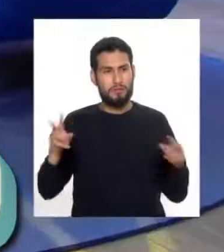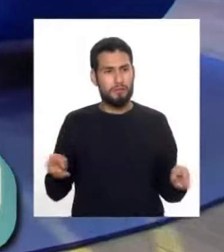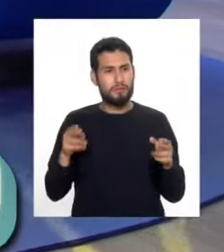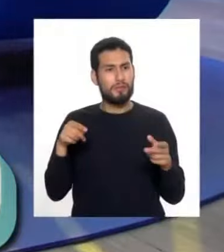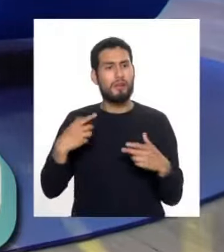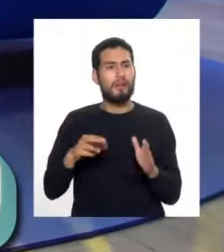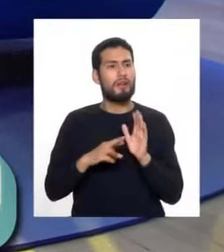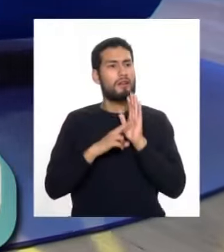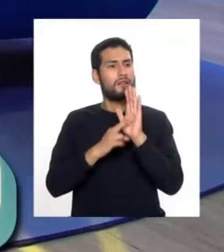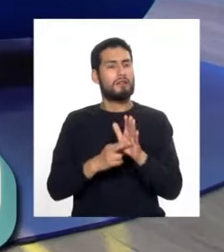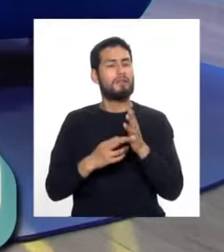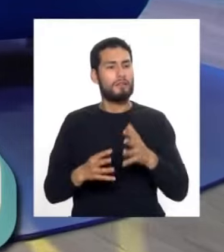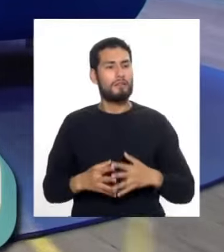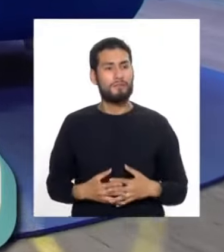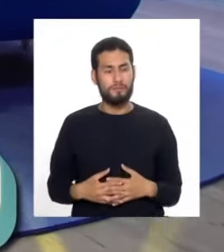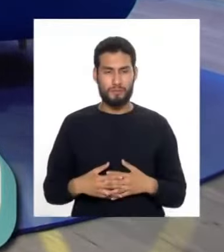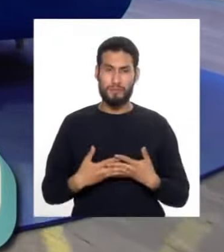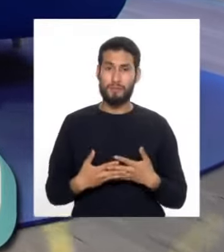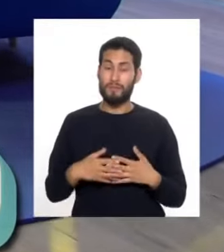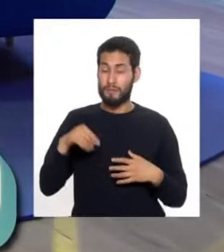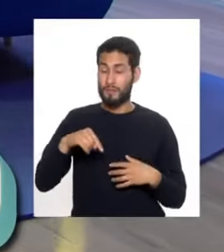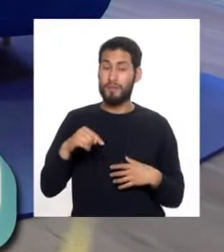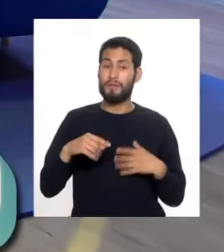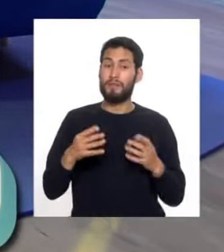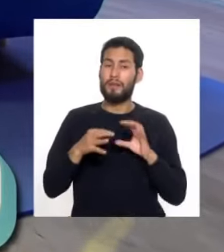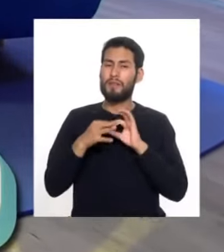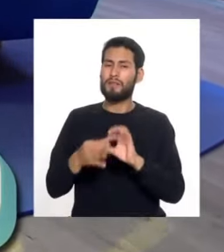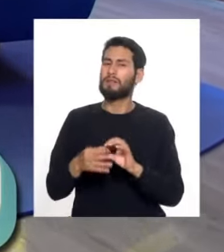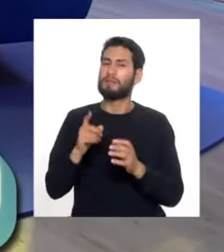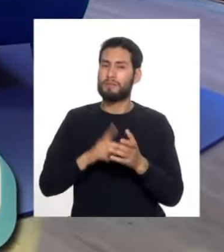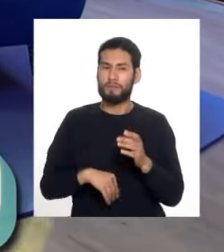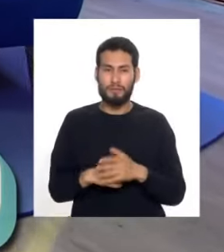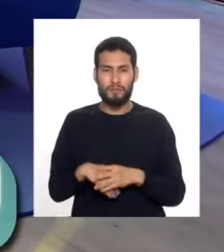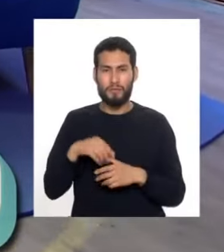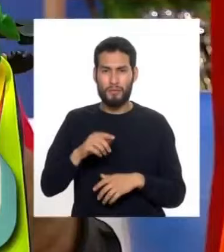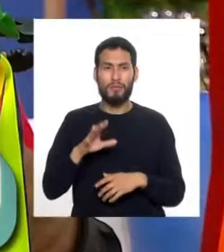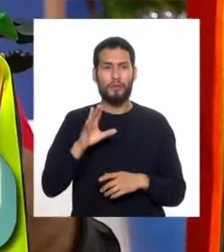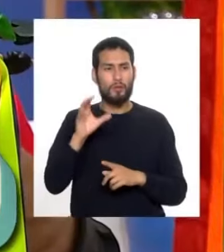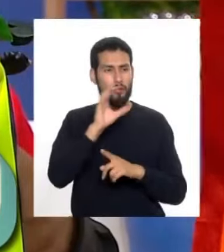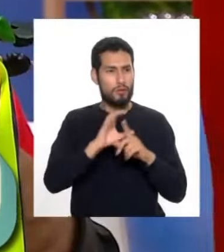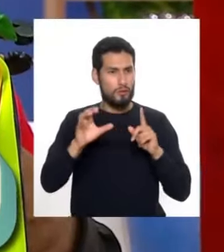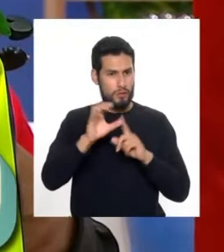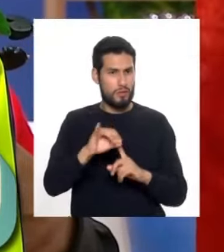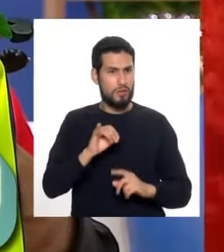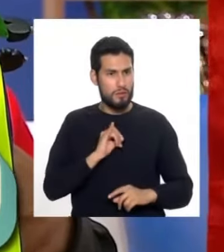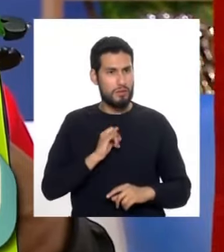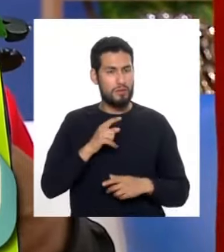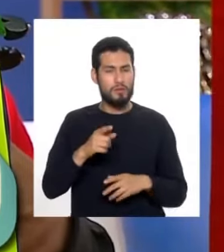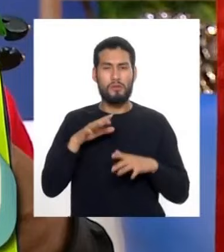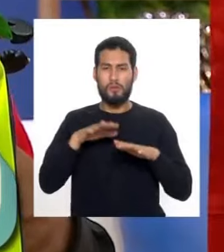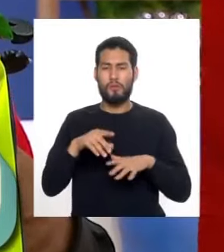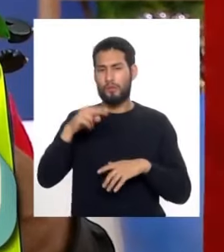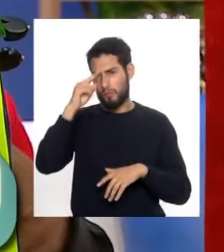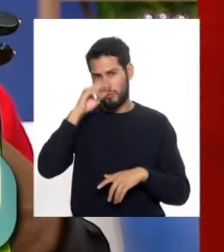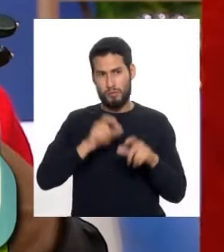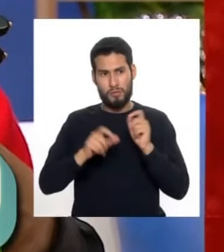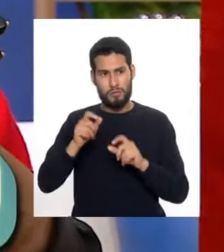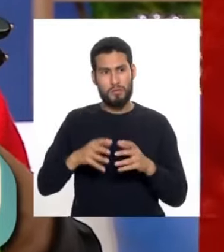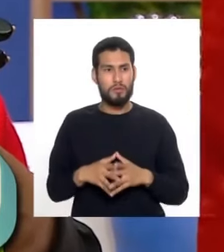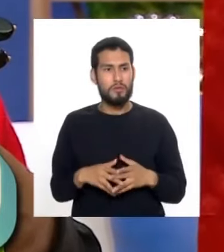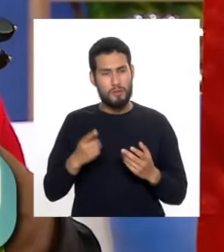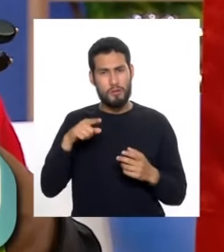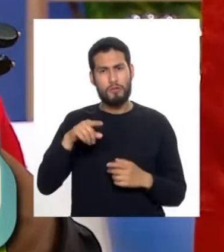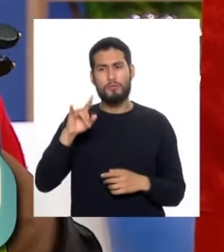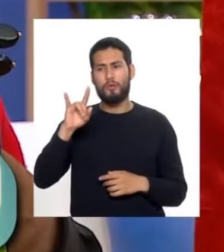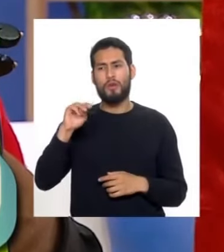una danza muy representativa, y que está, pues, ligado, ¿no? Lo que es la parte de la identidad cultural, y es patrimonio inmaterial de la humanidad, ¿no? Lo que es conocido por